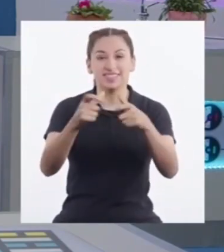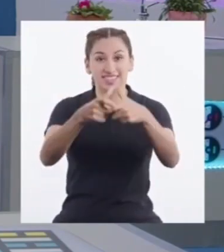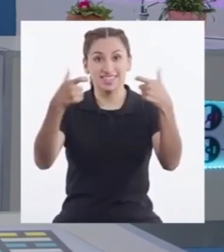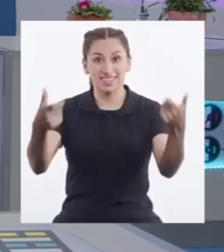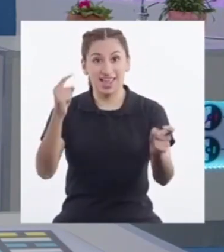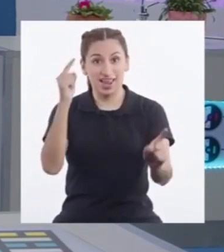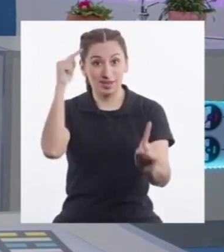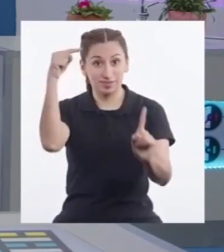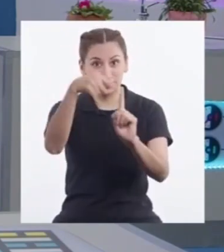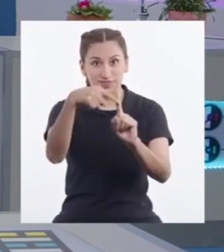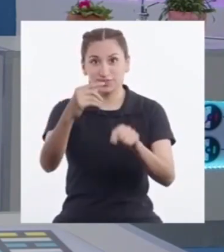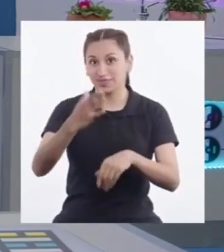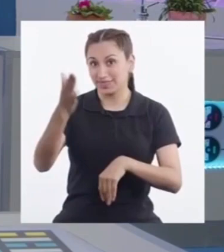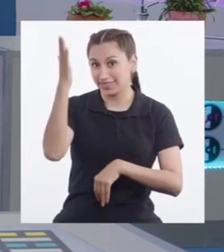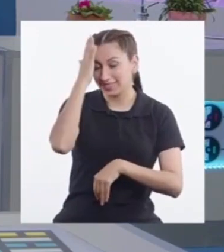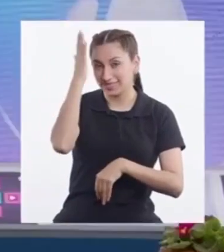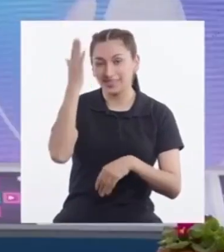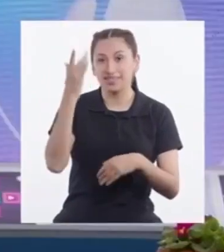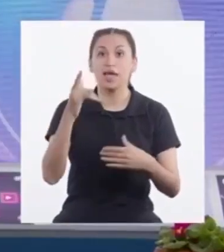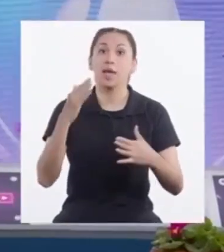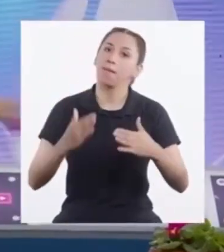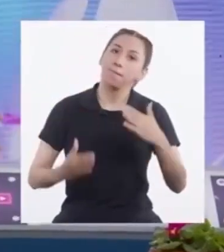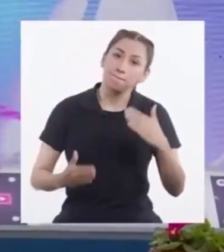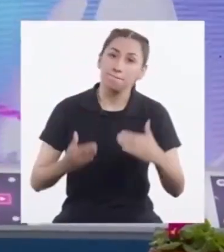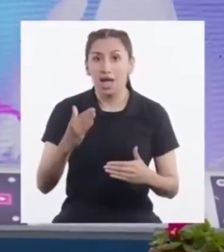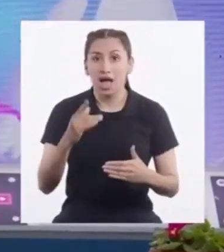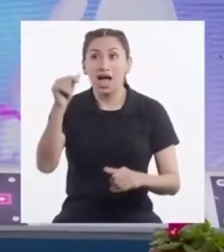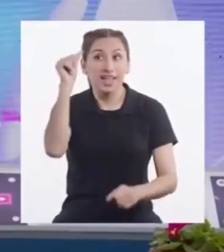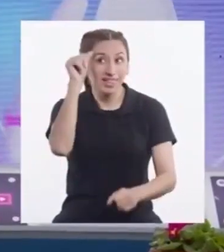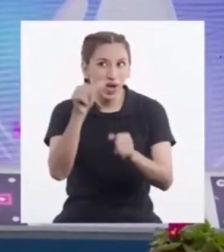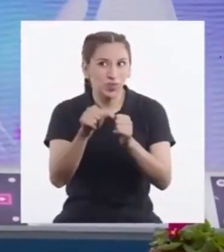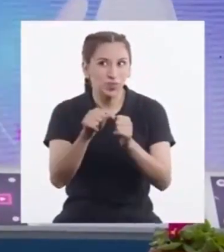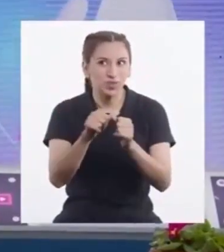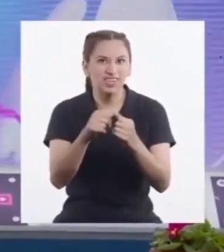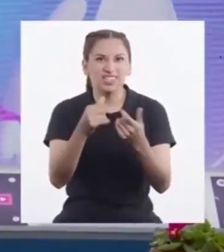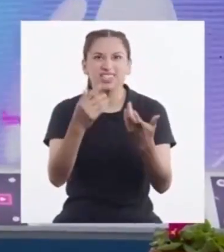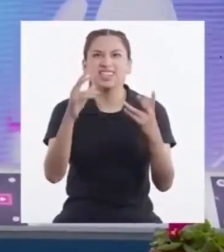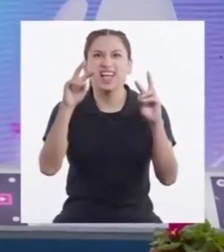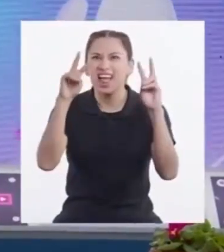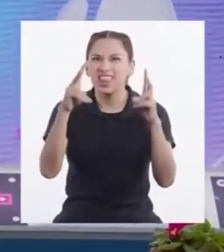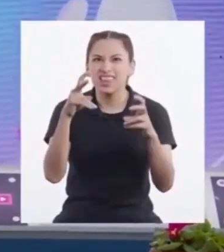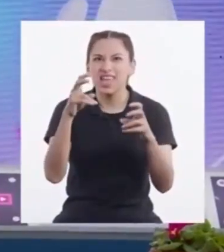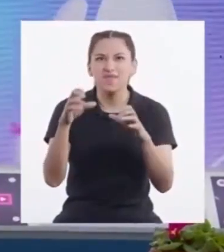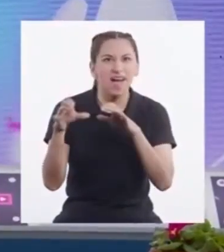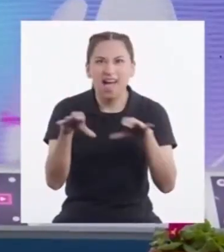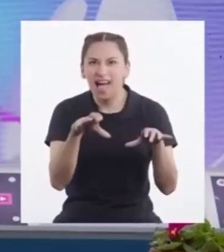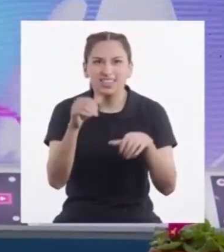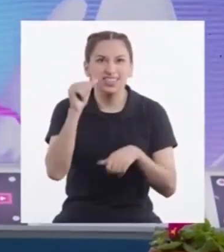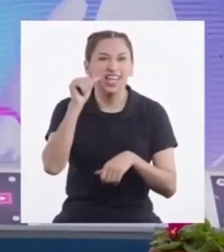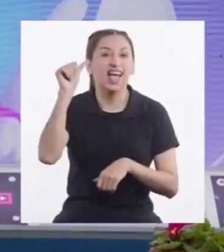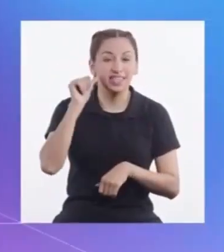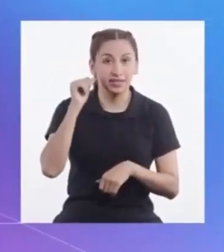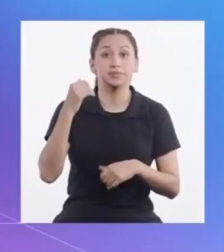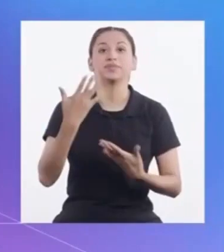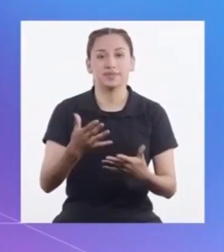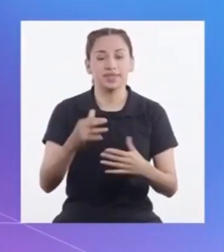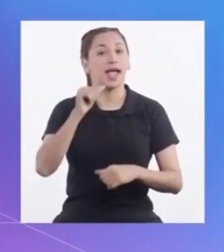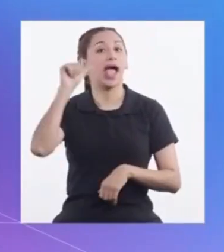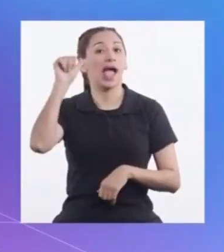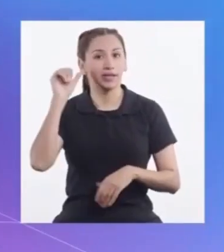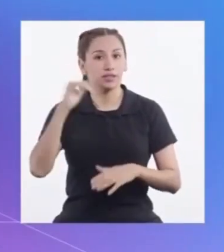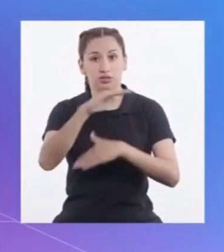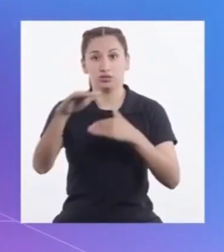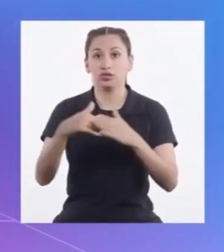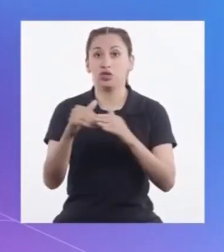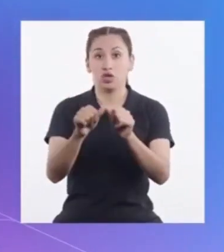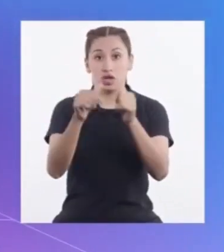desafío del saber Maca querida, ¿recuerdas que vimos el día de ayer? Ayer